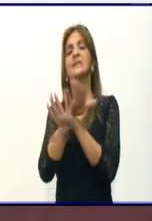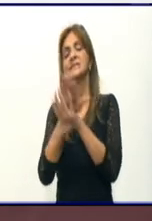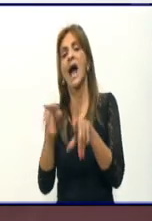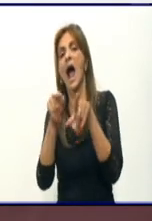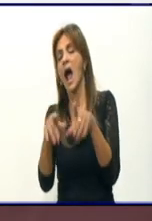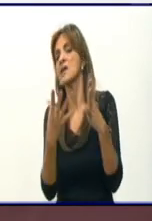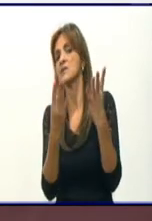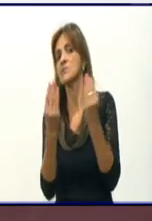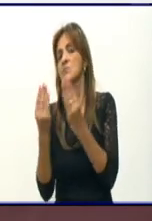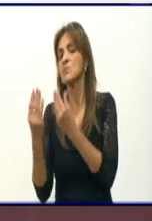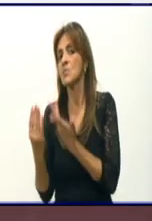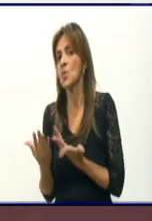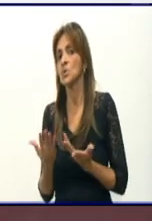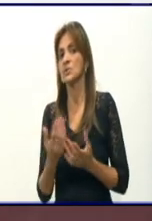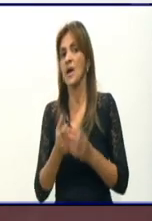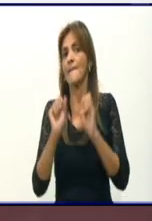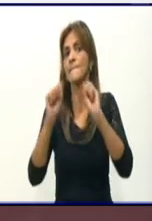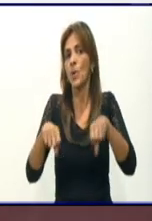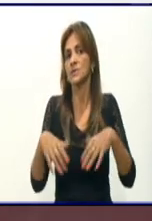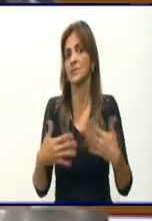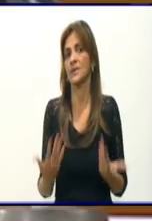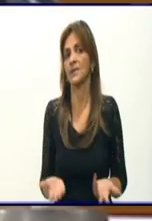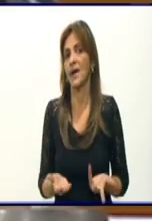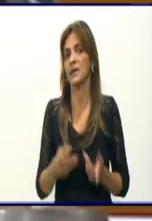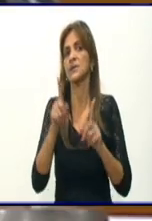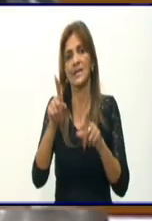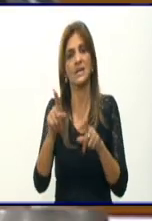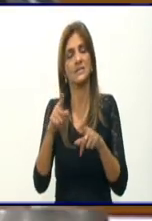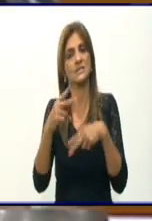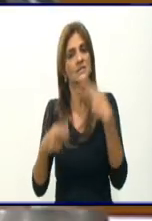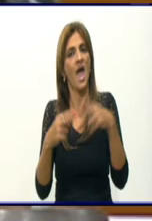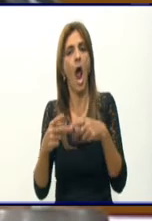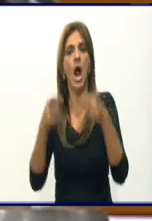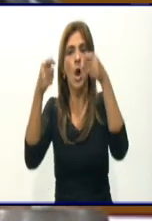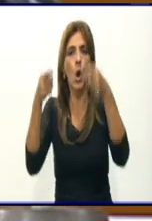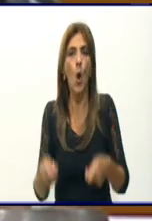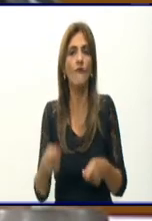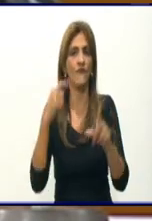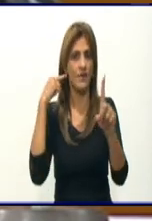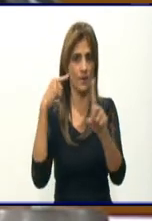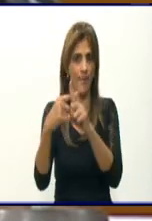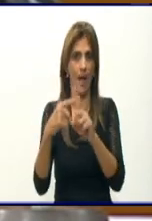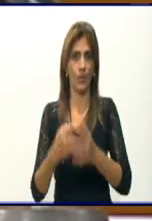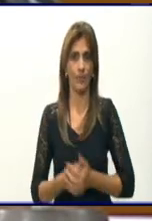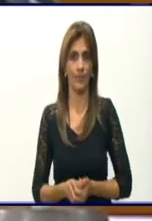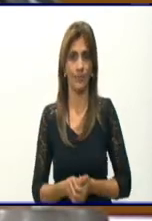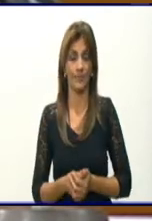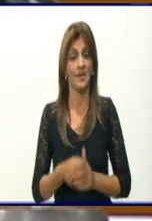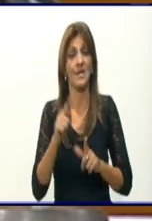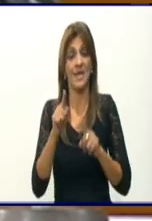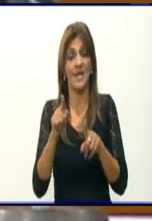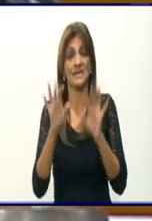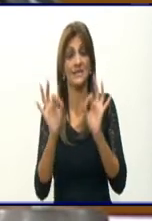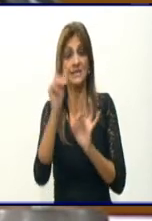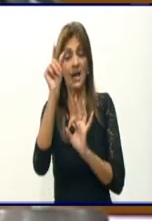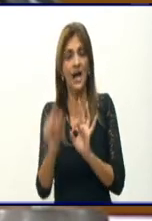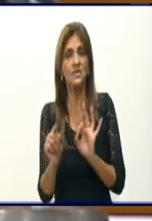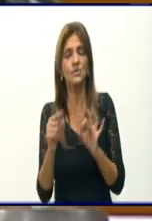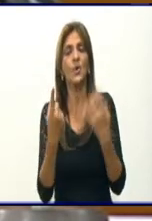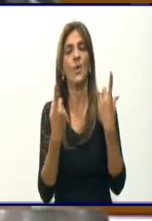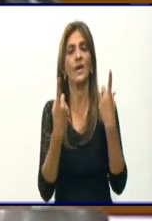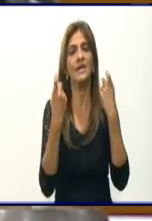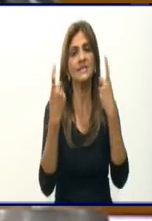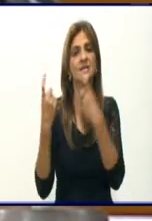el porciento es elevado de convertirse en confirmado. En ese caso es imprescindible, se hace estrictamente necesario hacer una